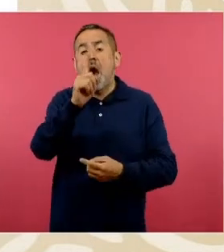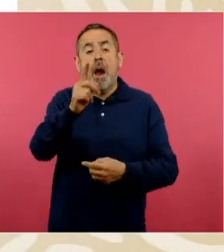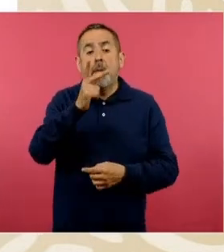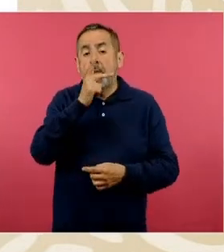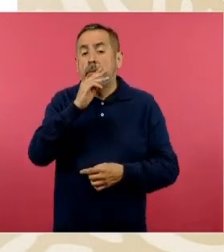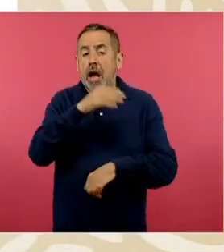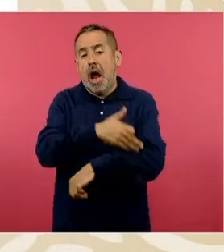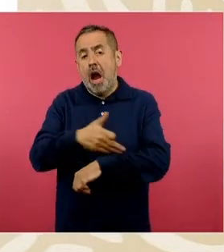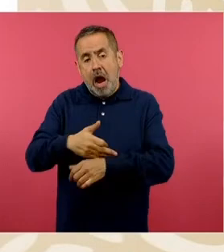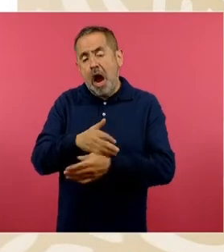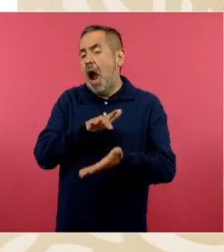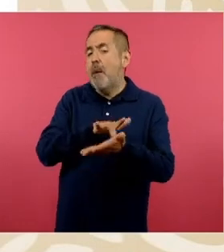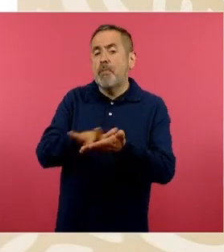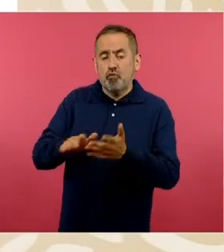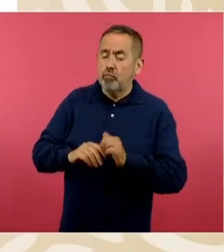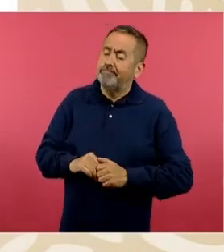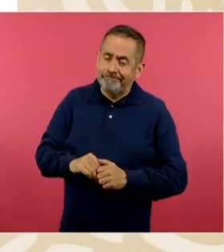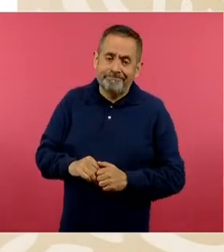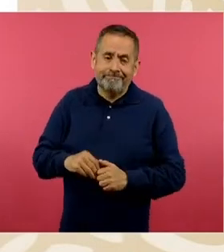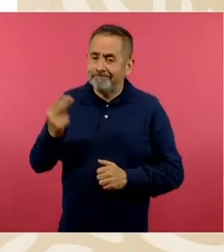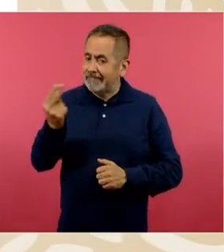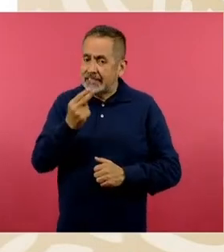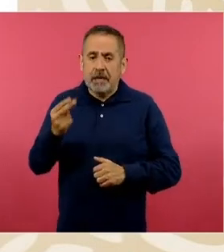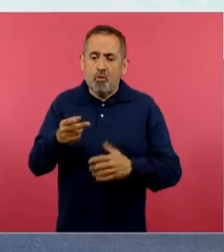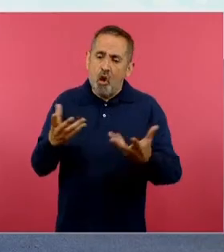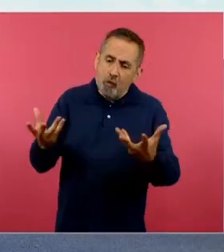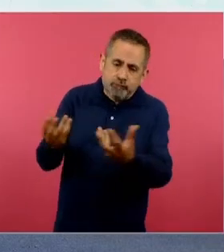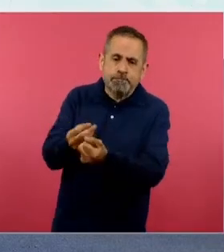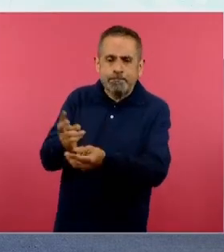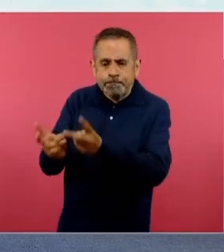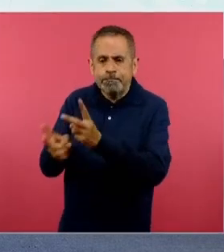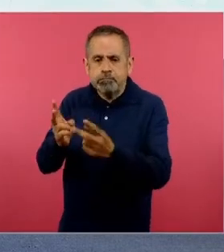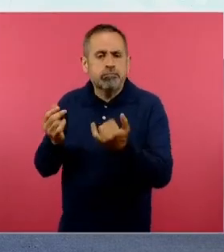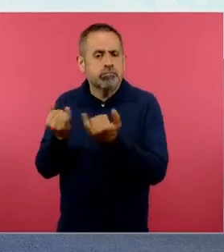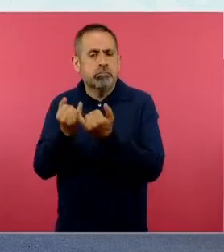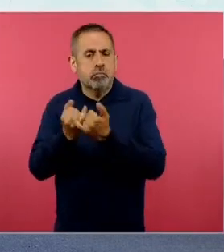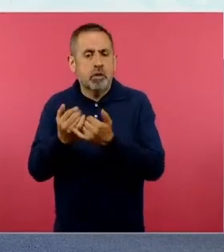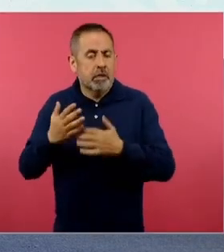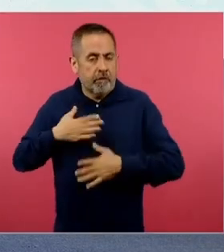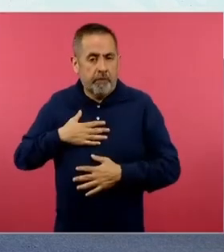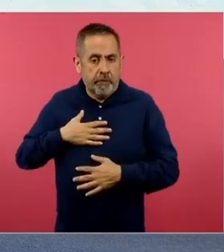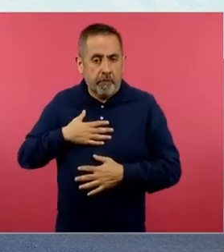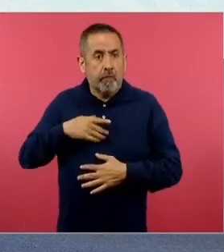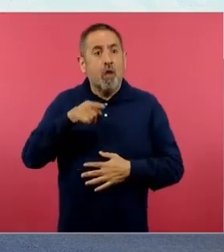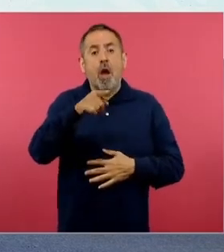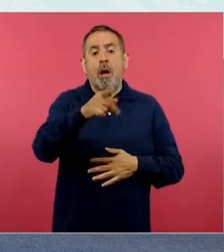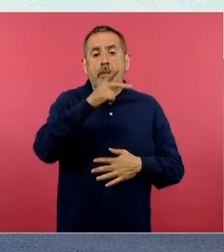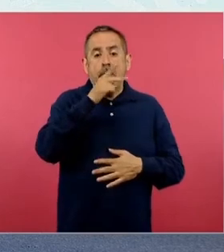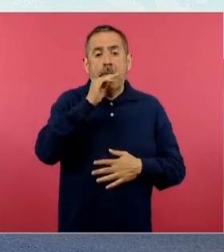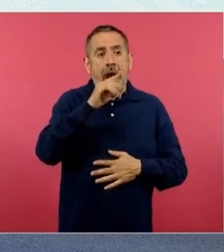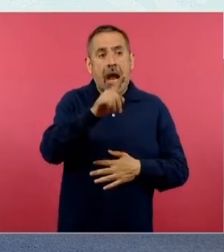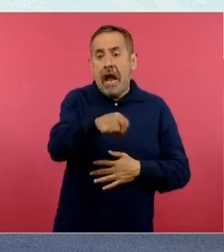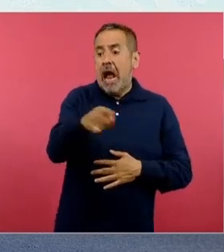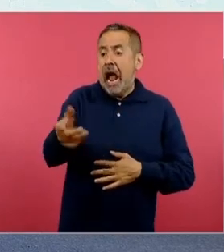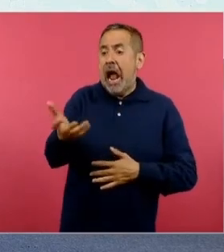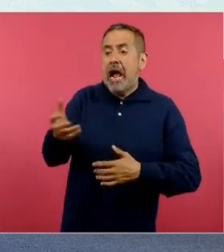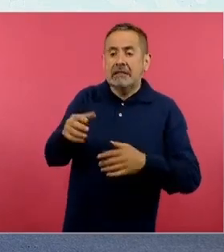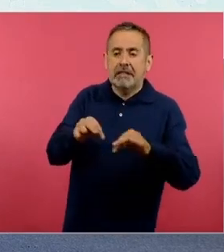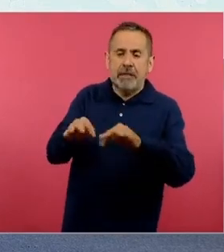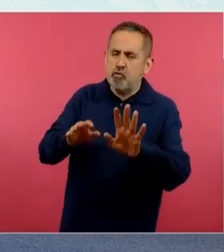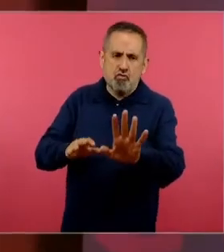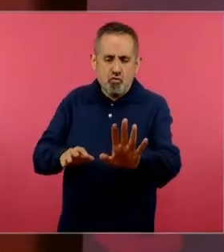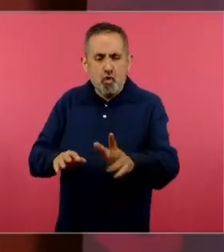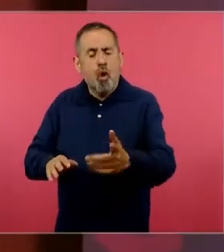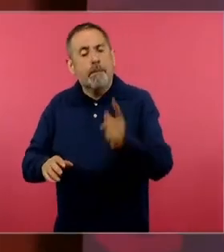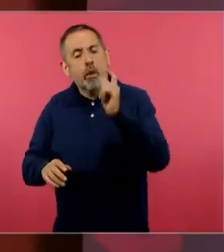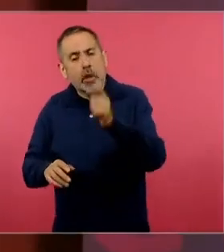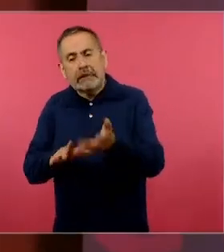Necesitamos que ellos los acompañen al igual que los docentes. Por supuesto, no estamos pidiendo que los papás sean los que desarrollen, al contrario.